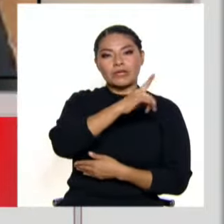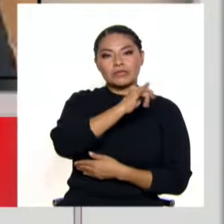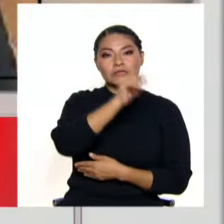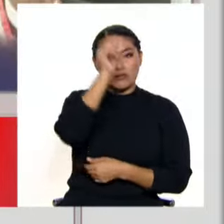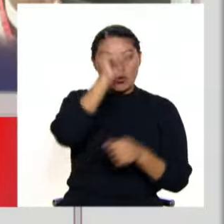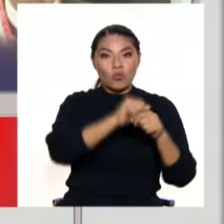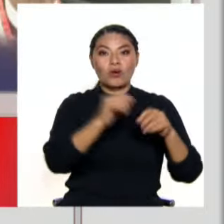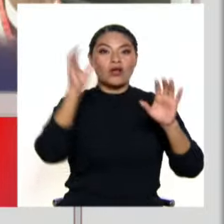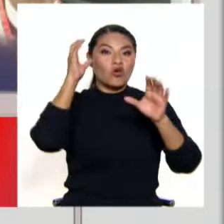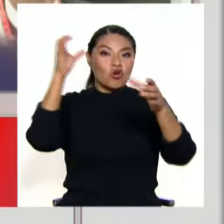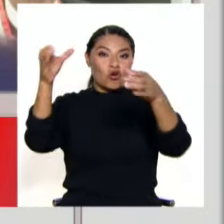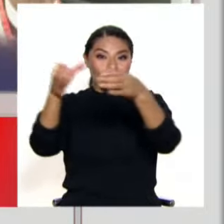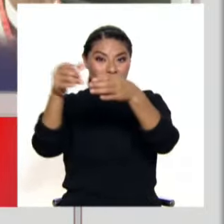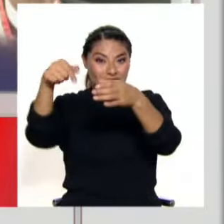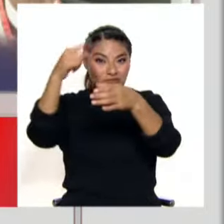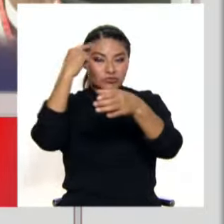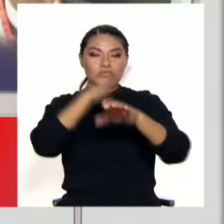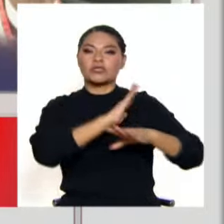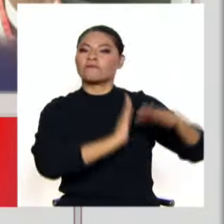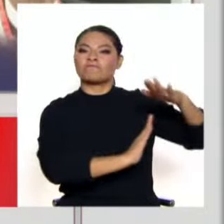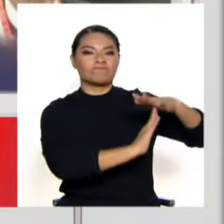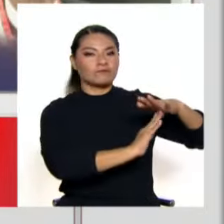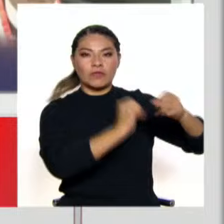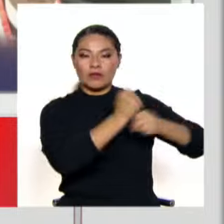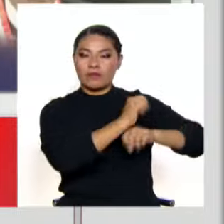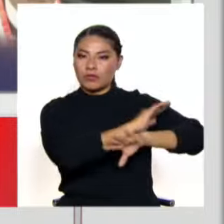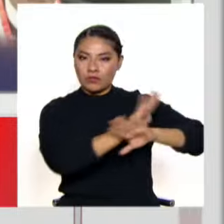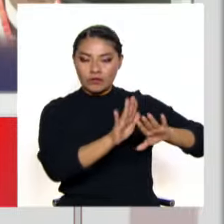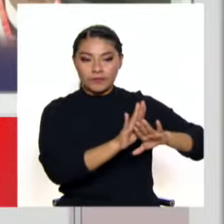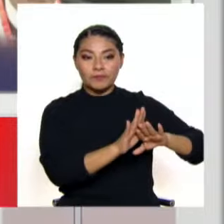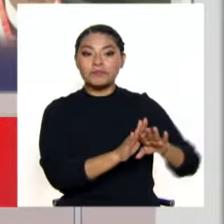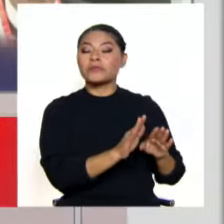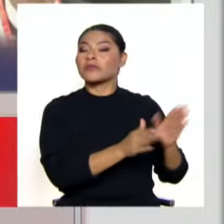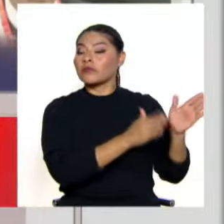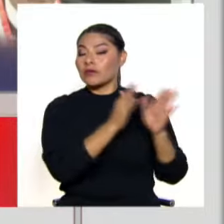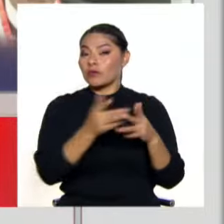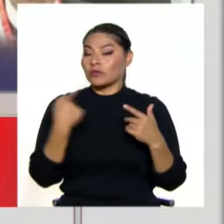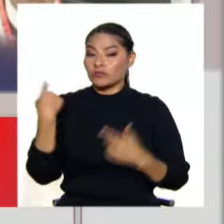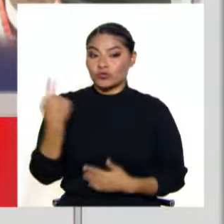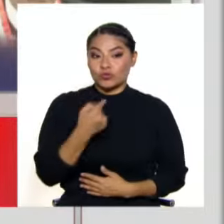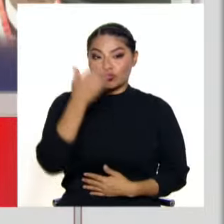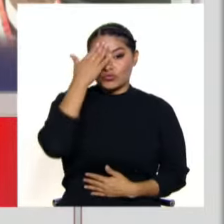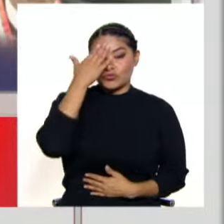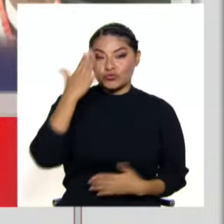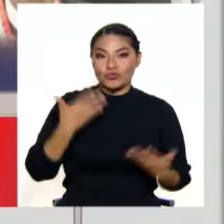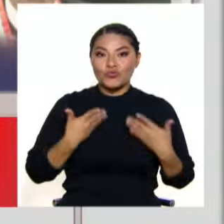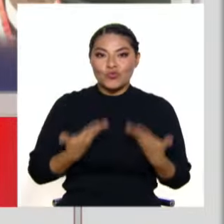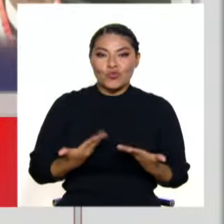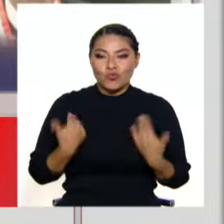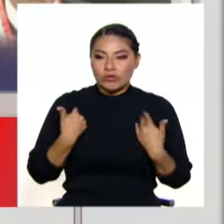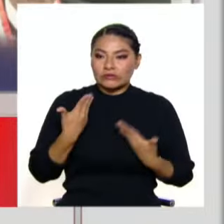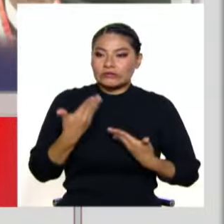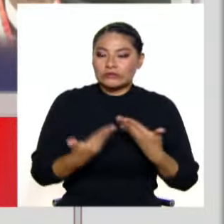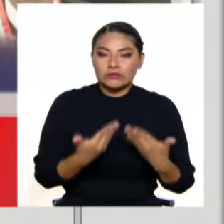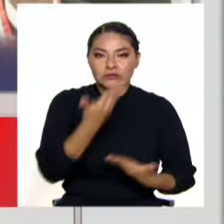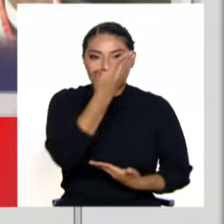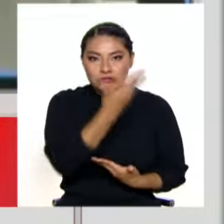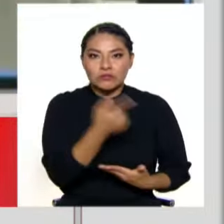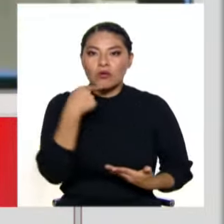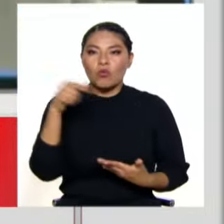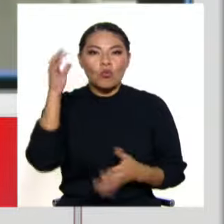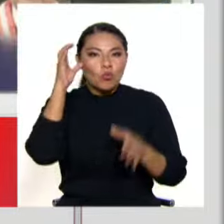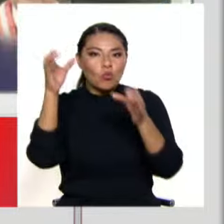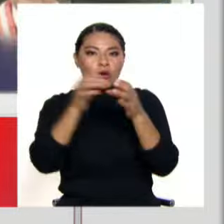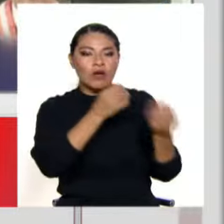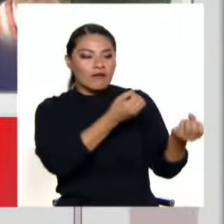el Congreso para poder ejercer funciones. Eso es algo que es un acto nulo para nosotros como defensa. No puede ser posible que se tome el